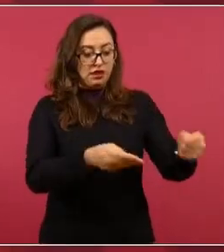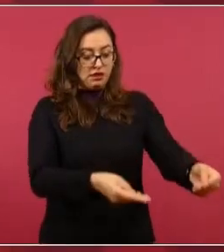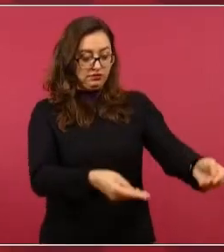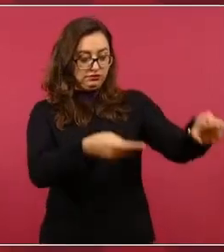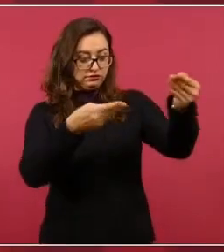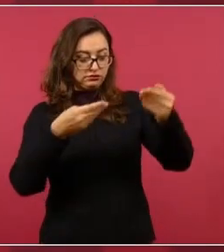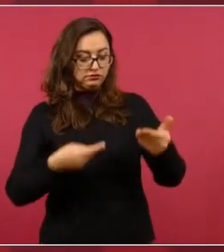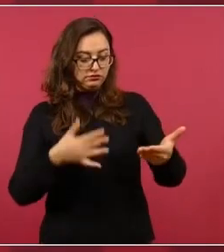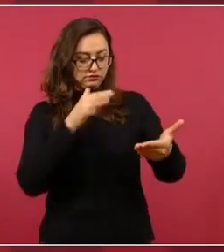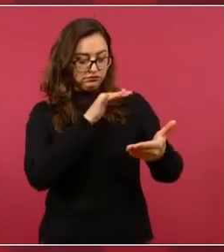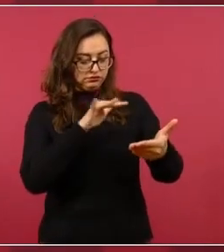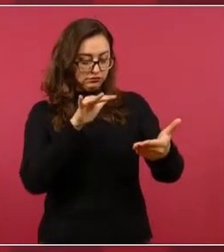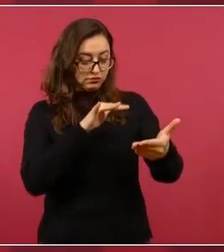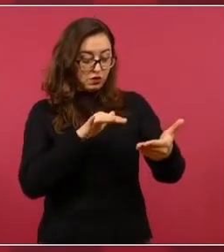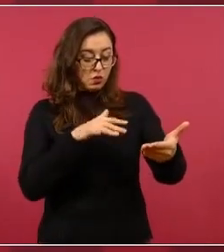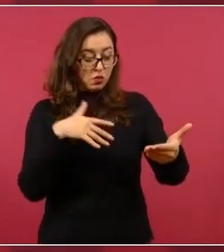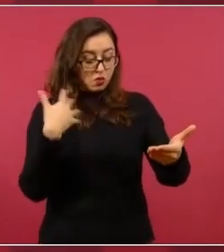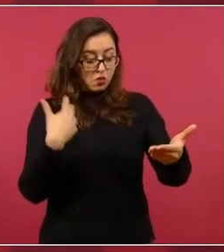vez